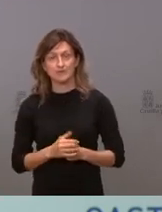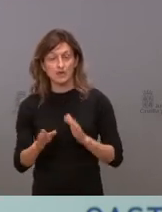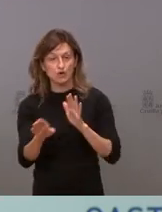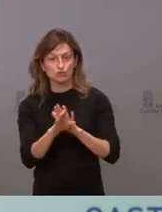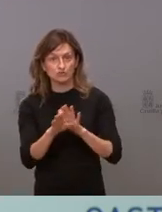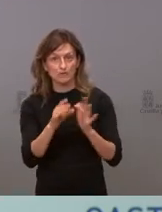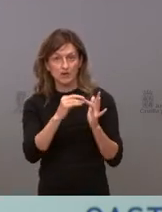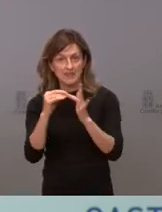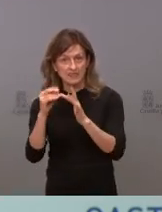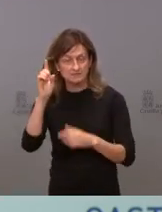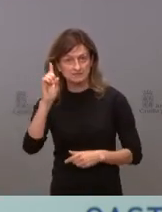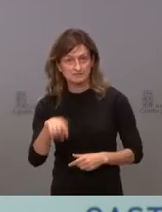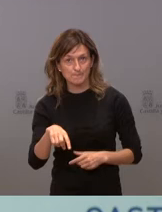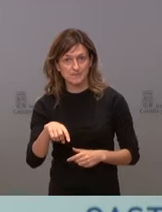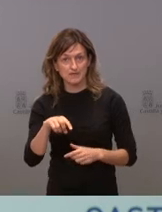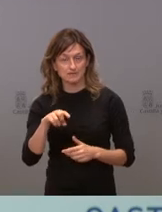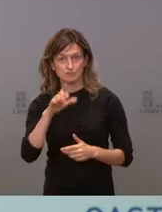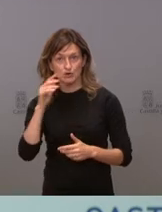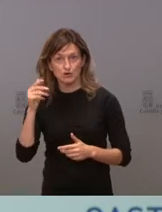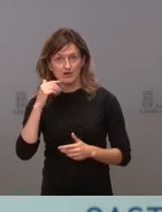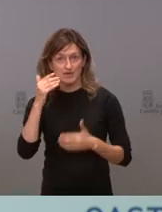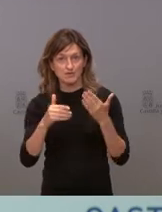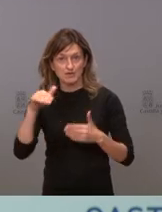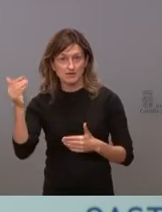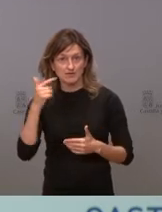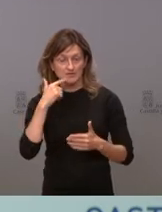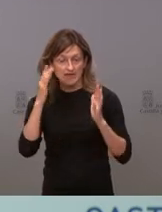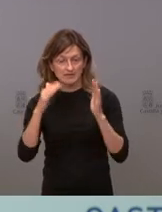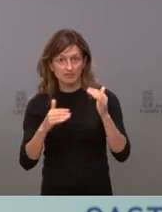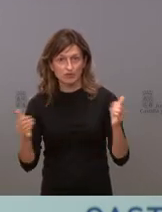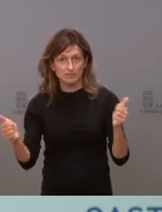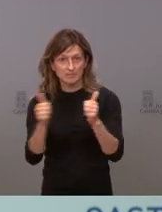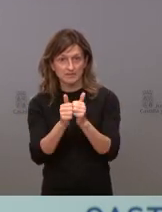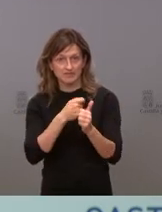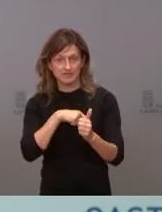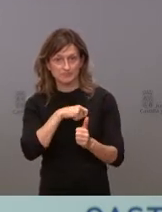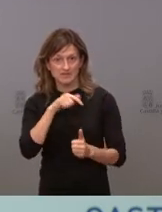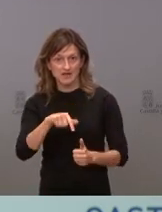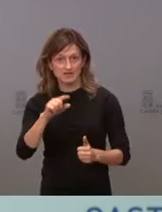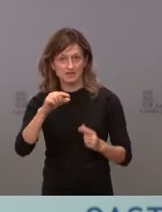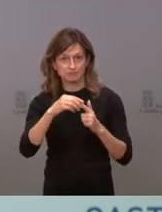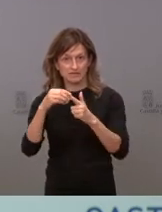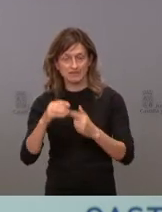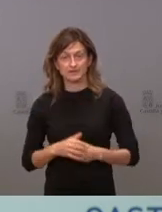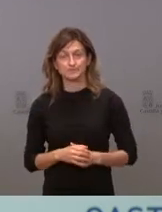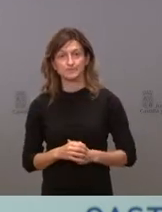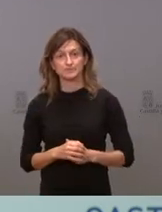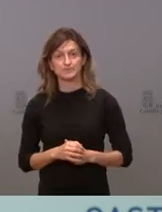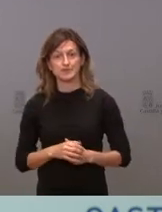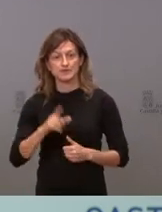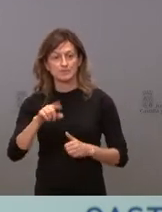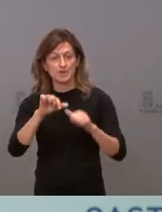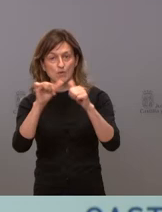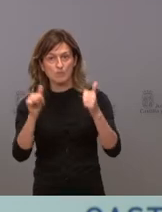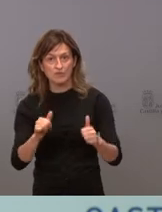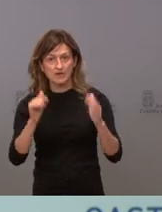líderes, también, por evaluación externa en la atención a la dependencia en España. Estamos impulsando un nuevo modelo de